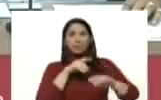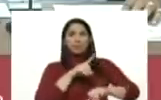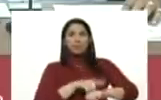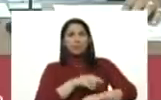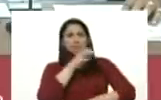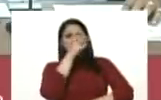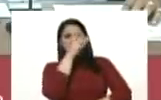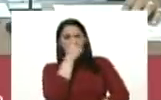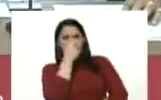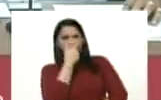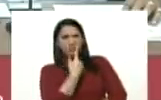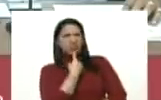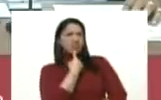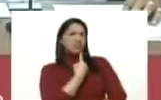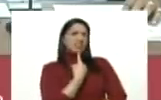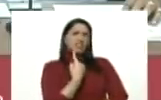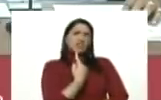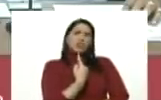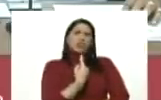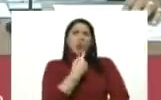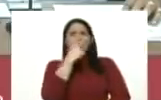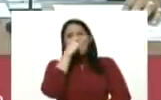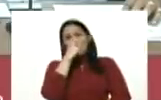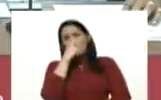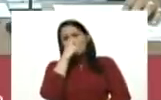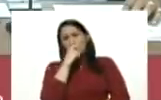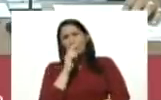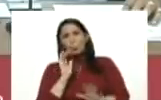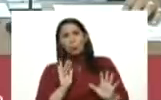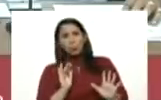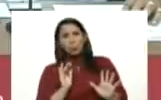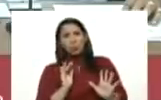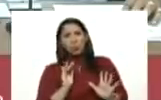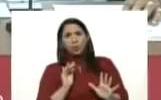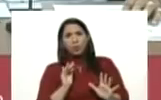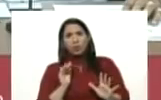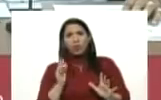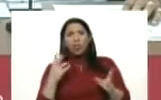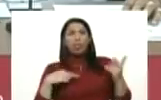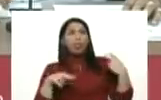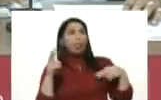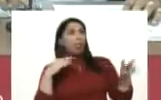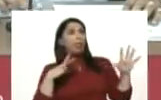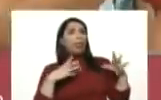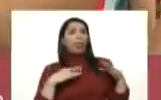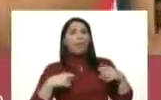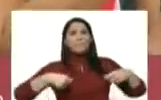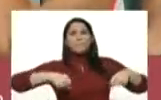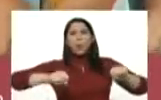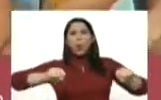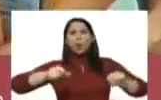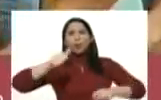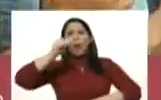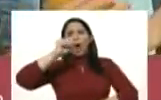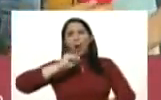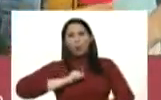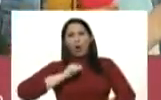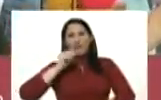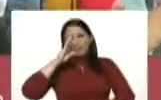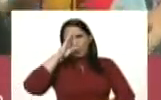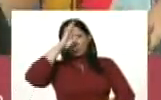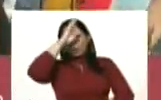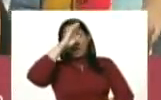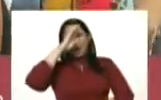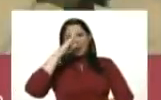burlarse, por decir que era una gripeciña, por él estar de vacaciones en motos de agua mientras el pueblo está